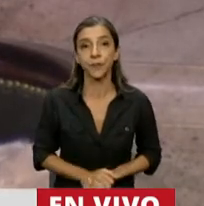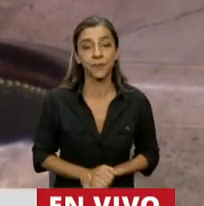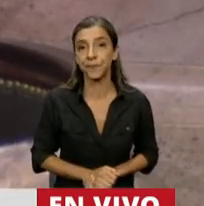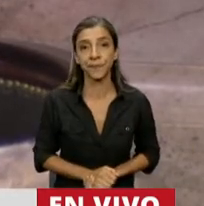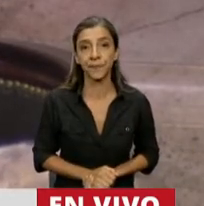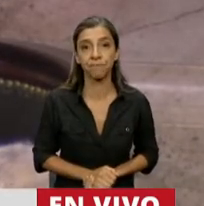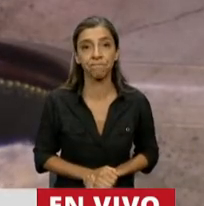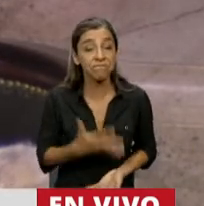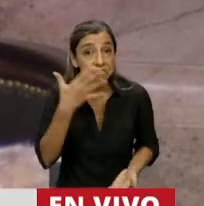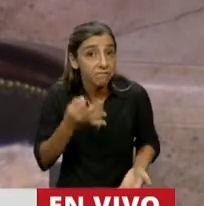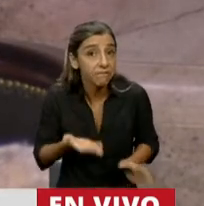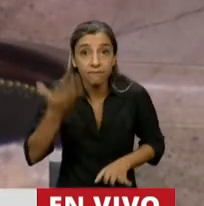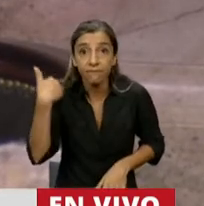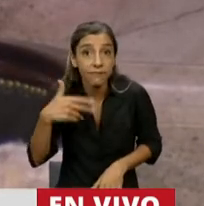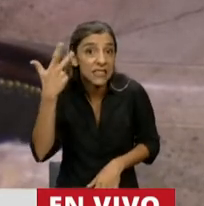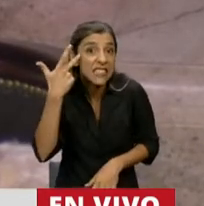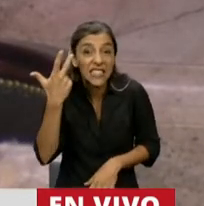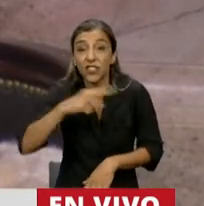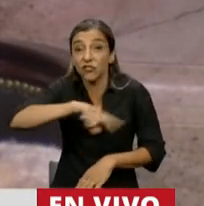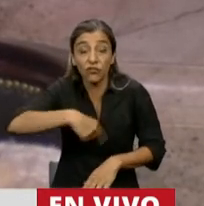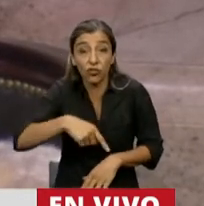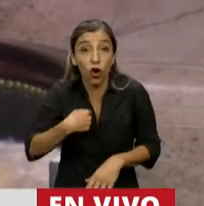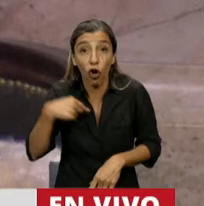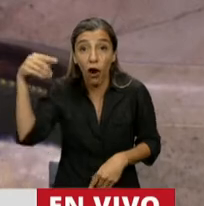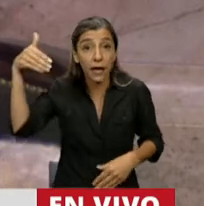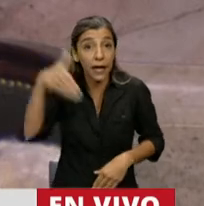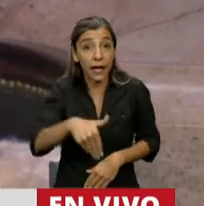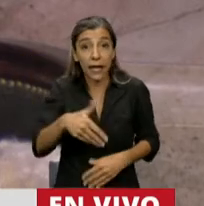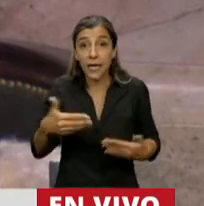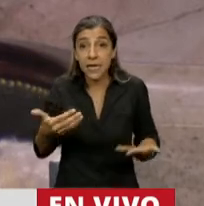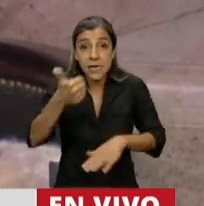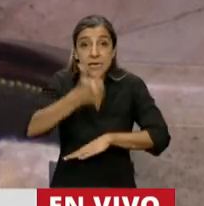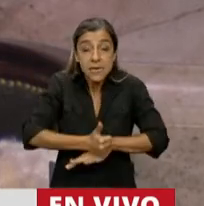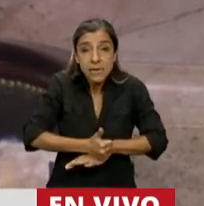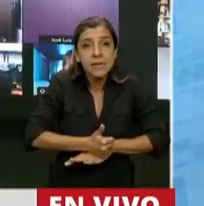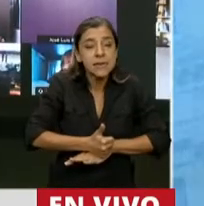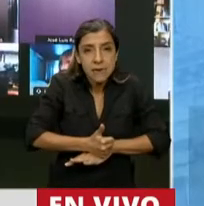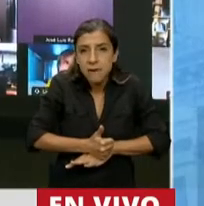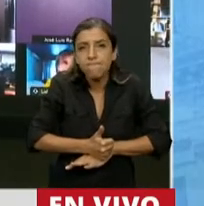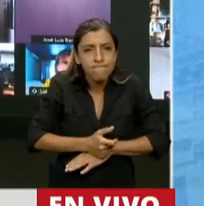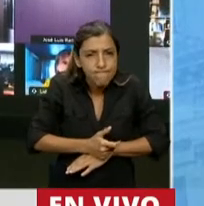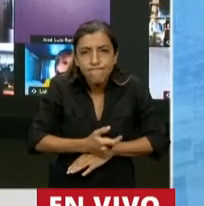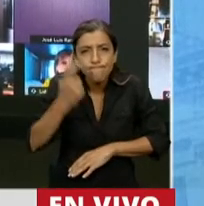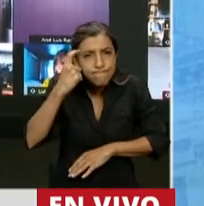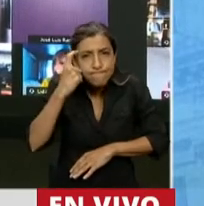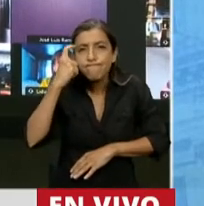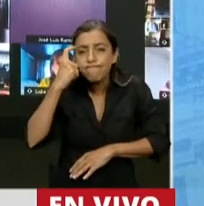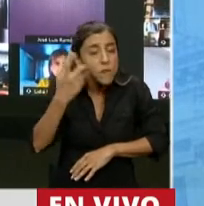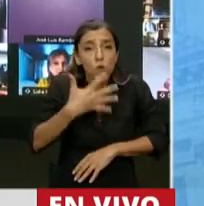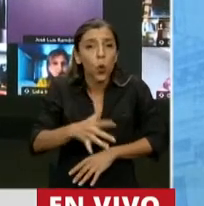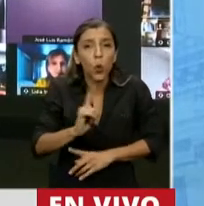hace 18 horas que estamos acá, pero trato de entenderlo y no entiendo a dónde quieren llegar.